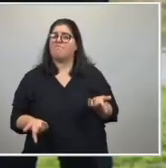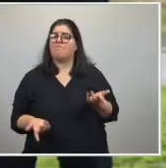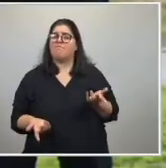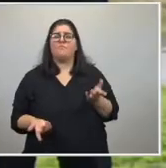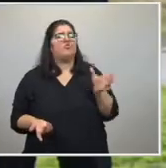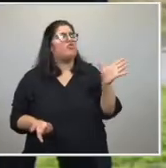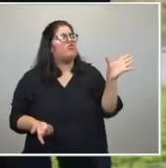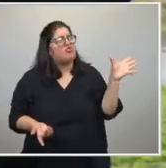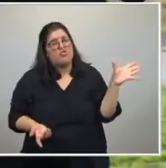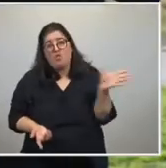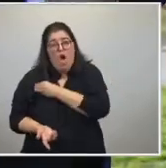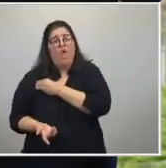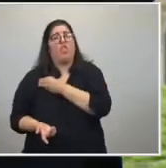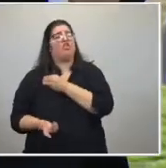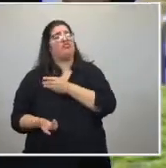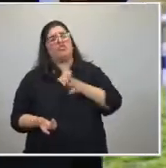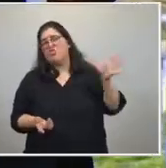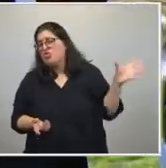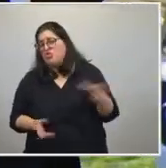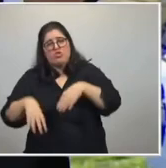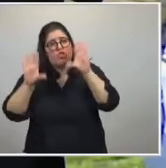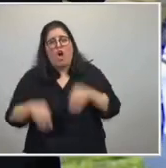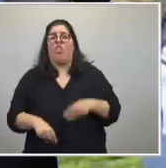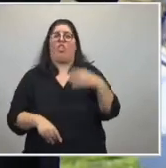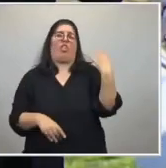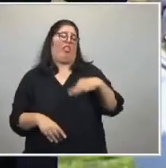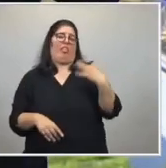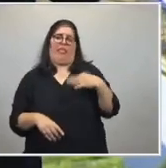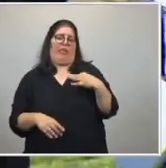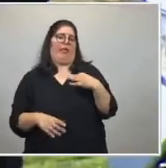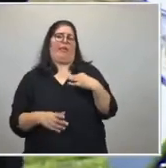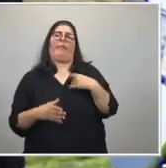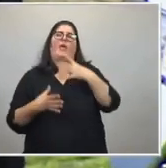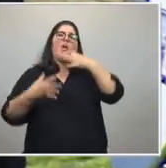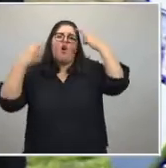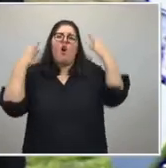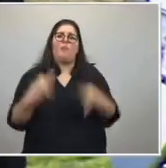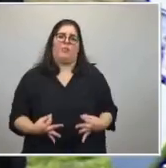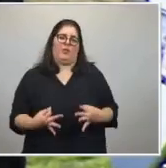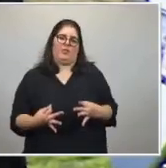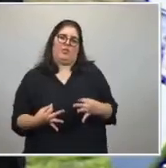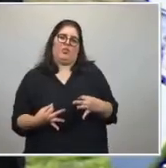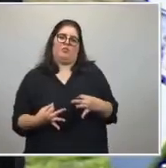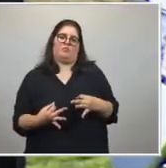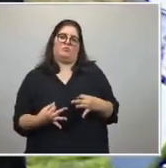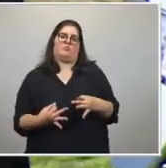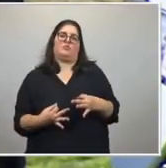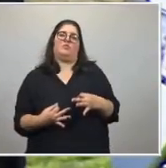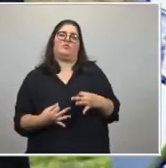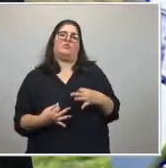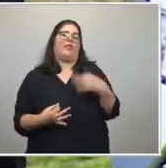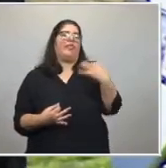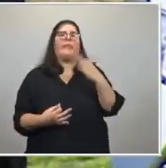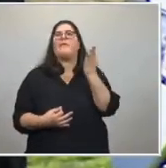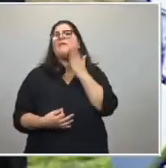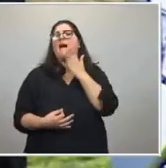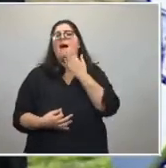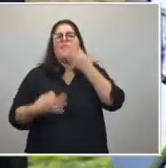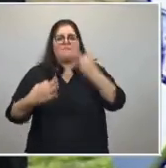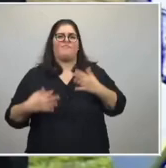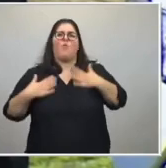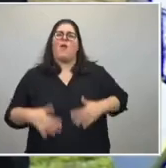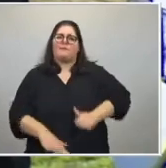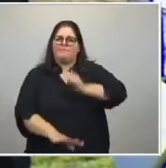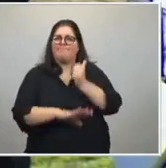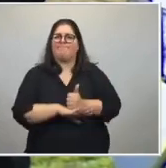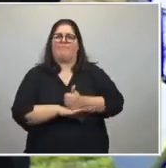absolutamente todos, tenemos que estar comprometidos poniendo la cara y el cuerpo